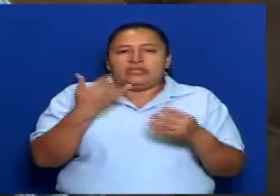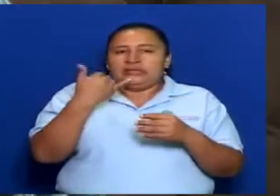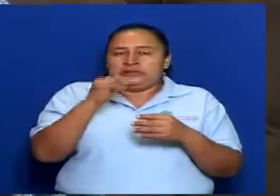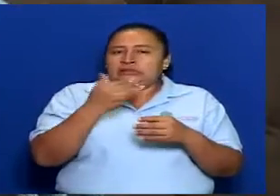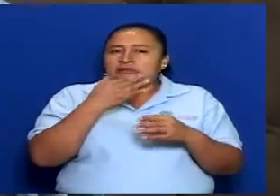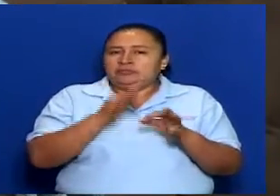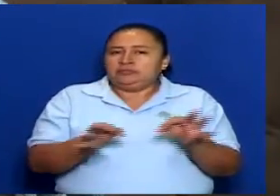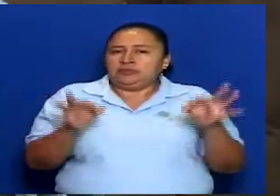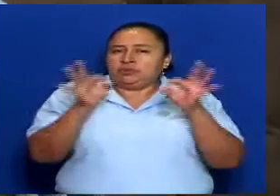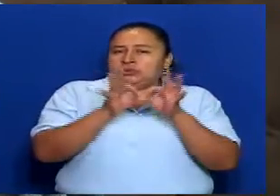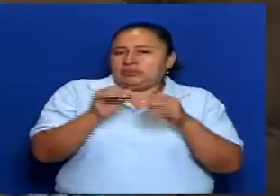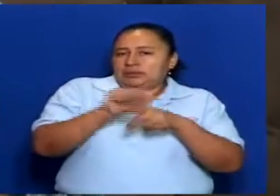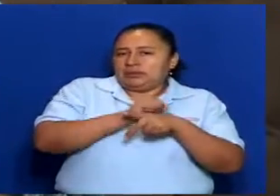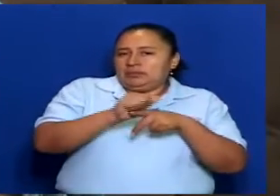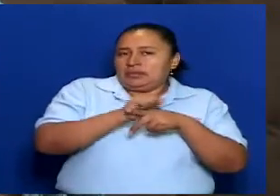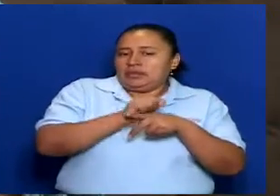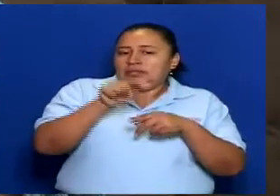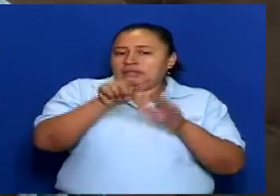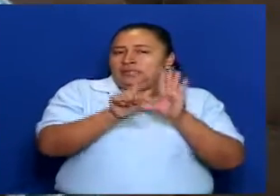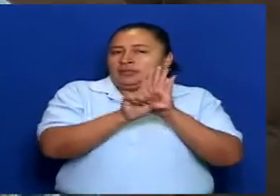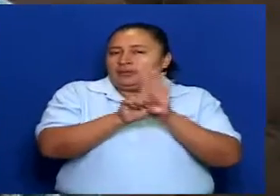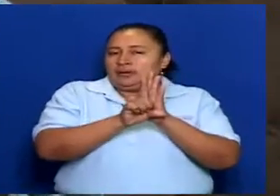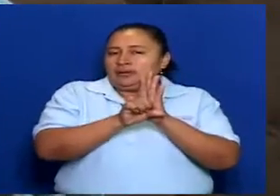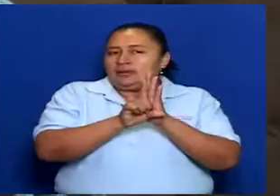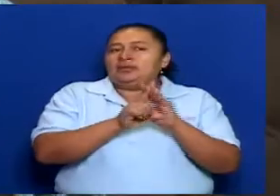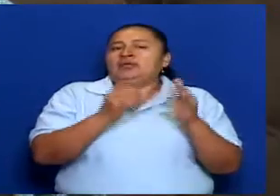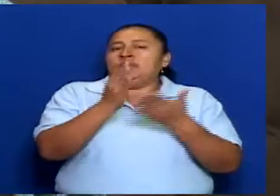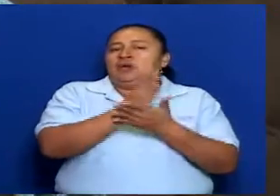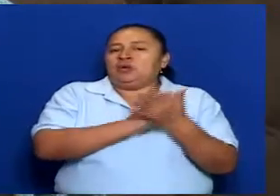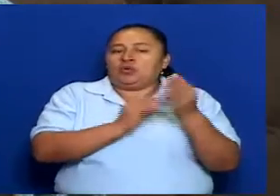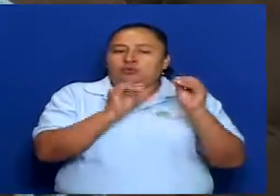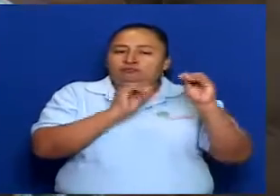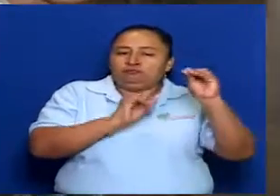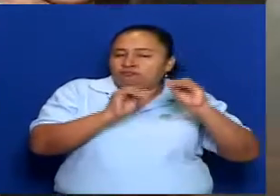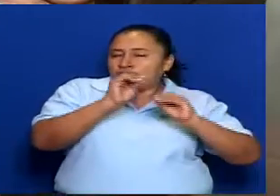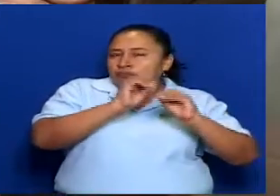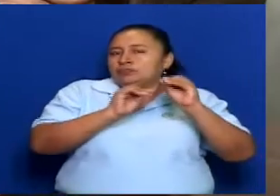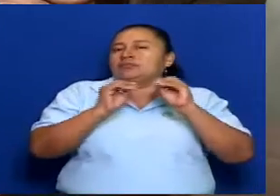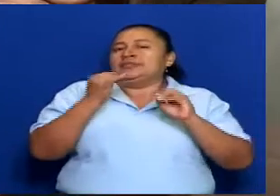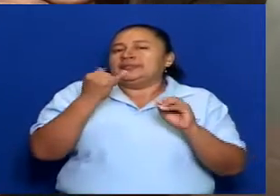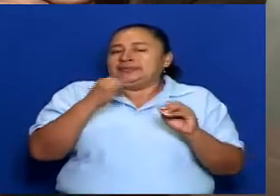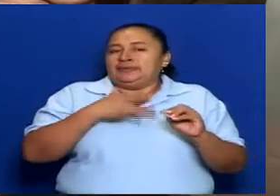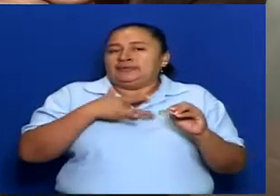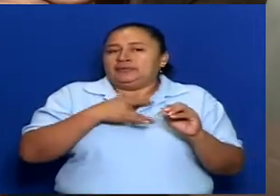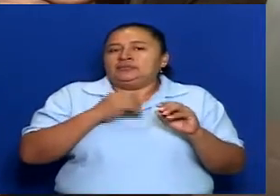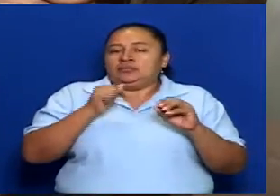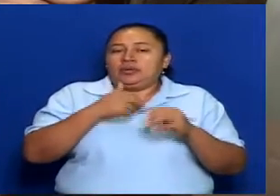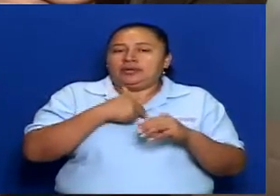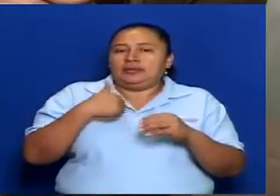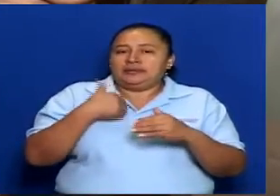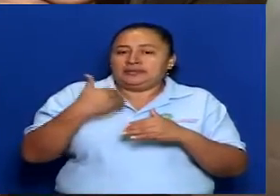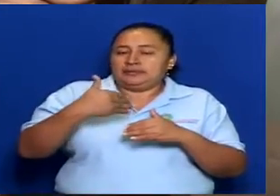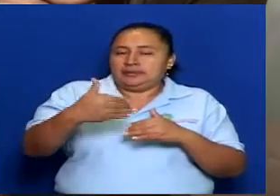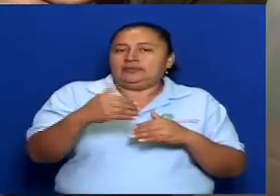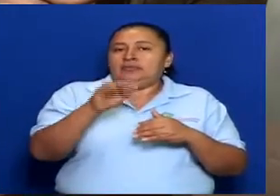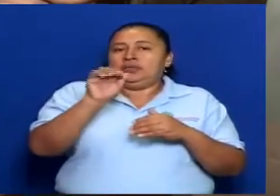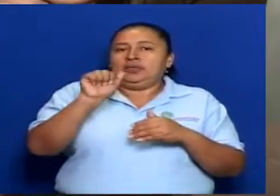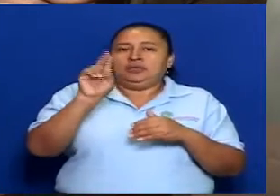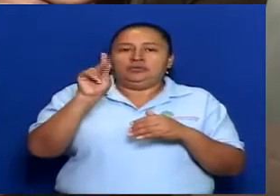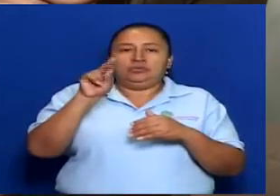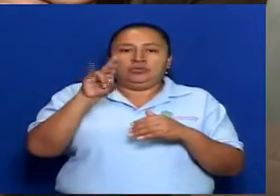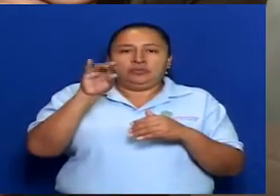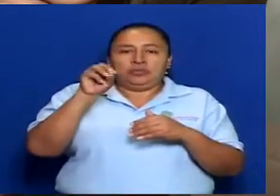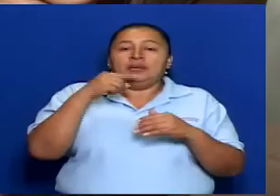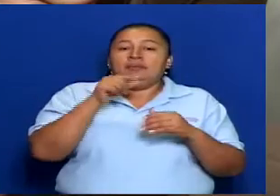ha significado la aplicación de esta ley y algunas modificaciones necesarias que podrían ser necesarias para